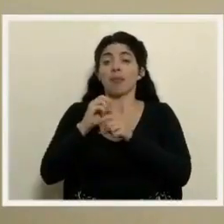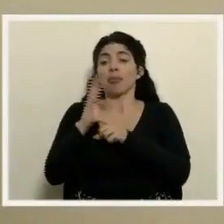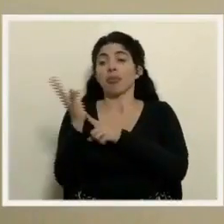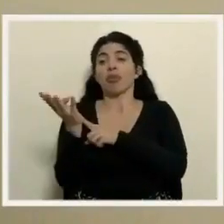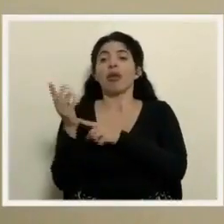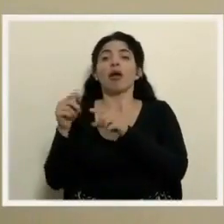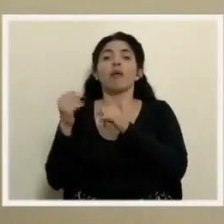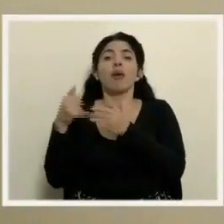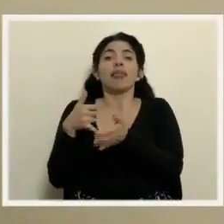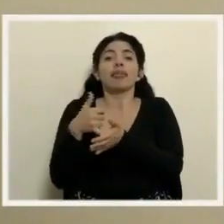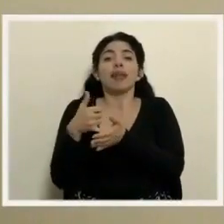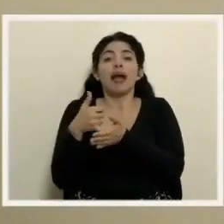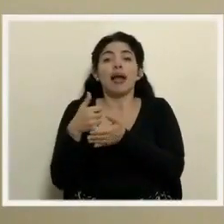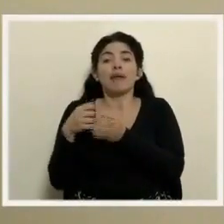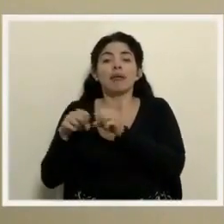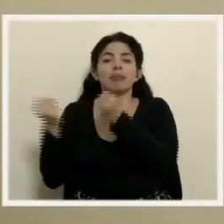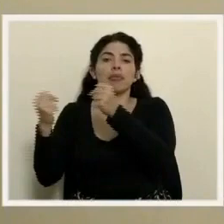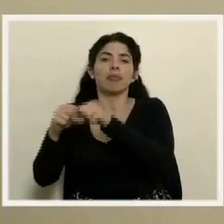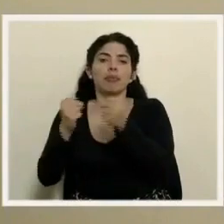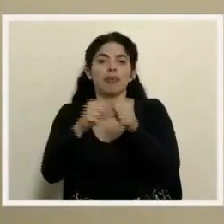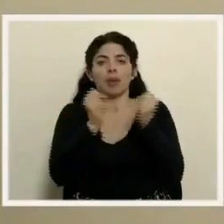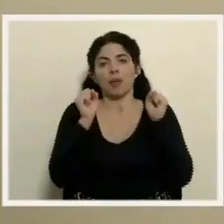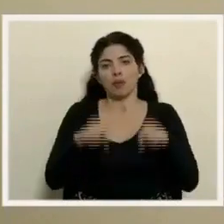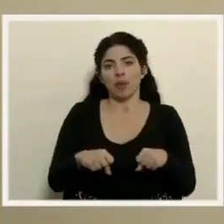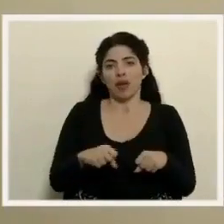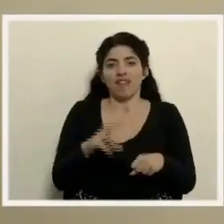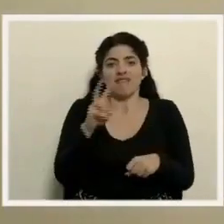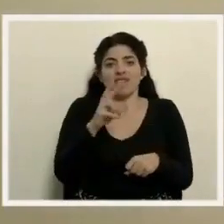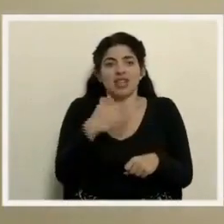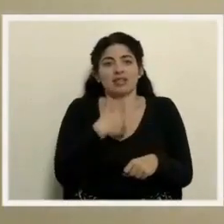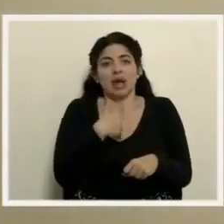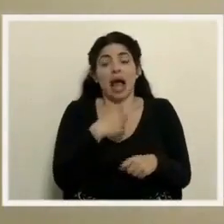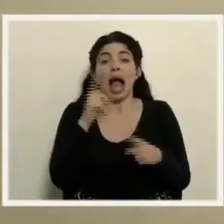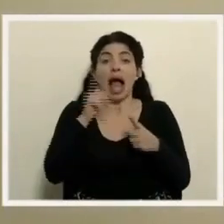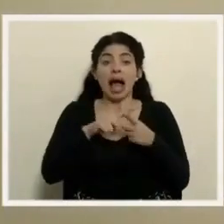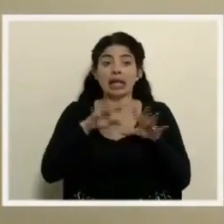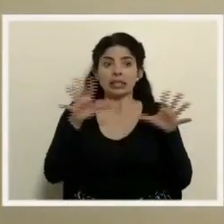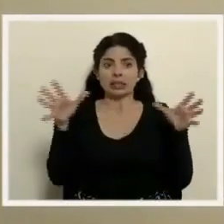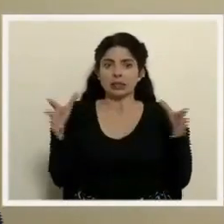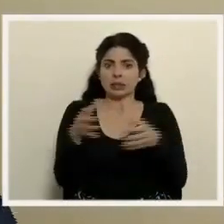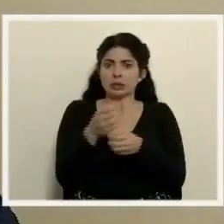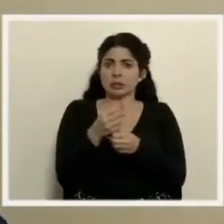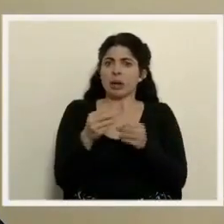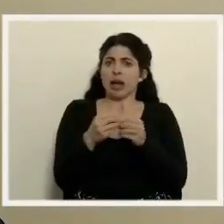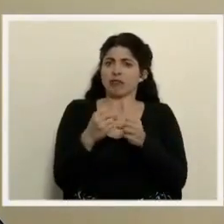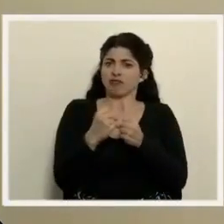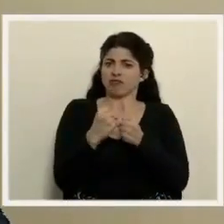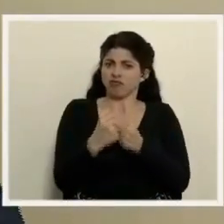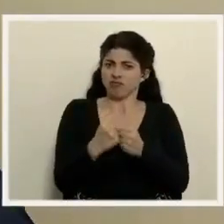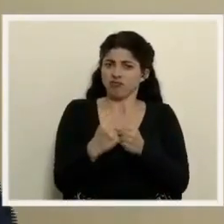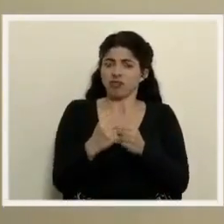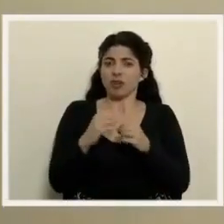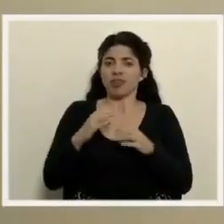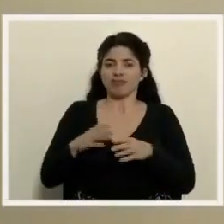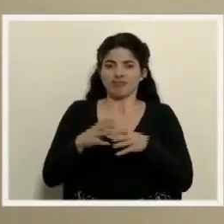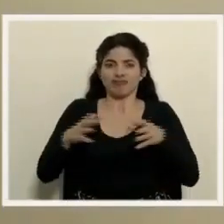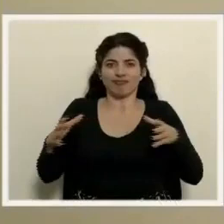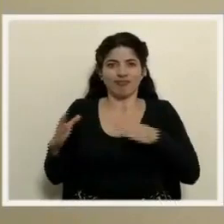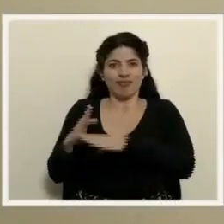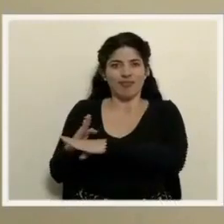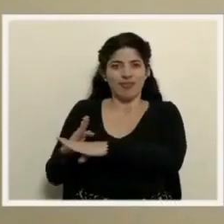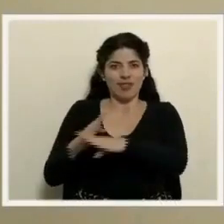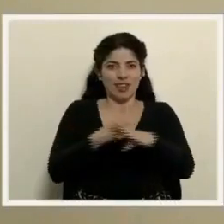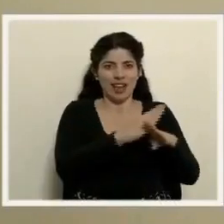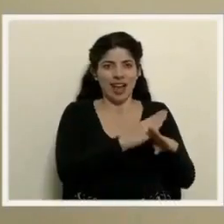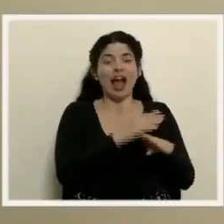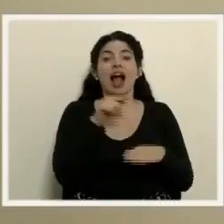presión todavía la tenemos porque el virus sigue circulando y hasta que no tengamos una cuerda mucho más fuerte con mucho más hilos, que es esa inmunidad de rebaño, siempre va a